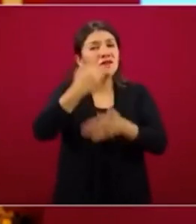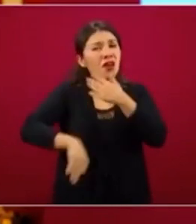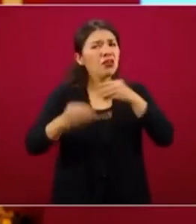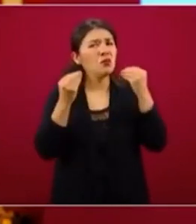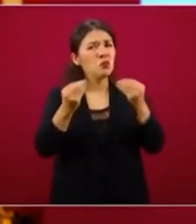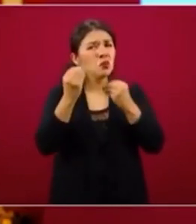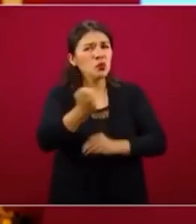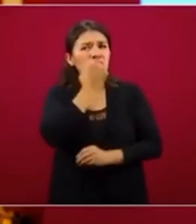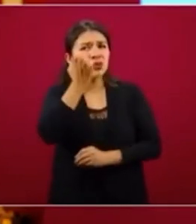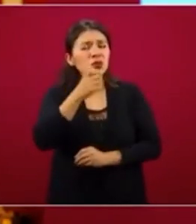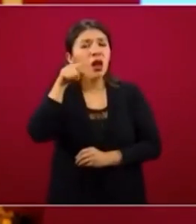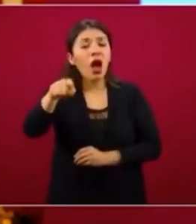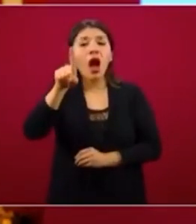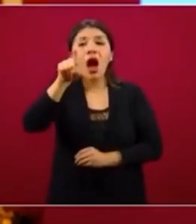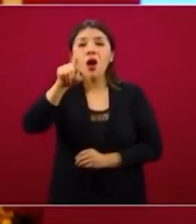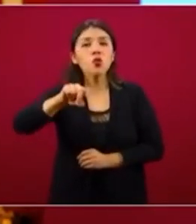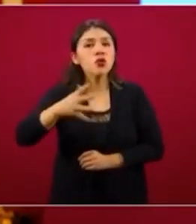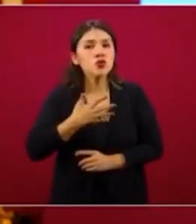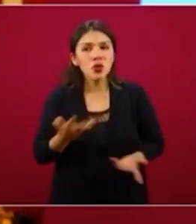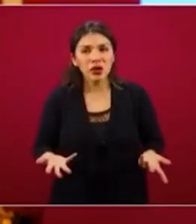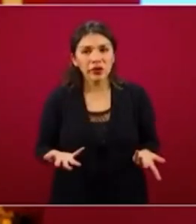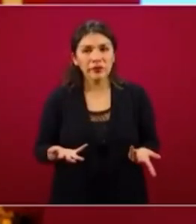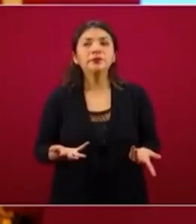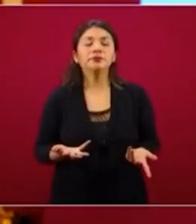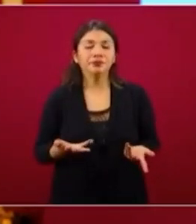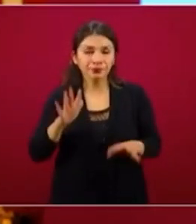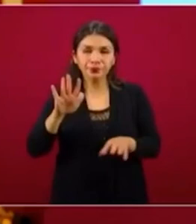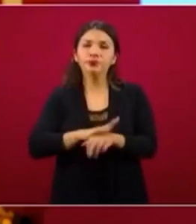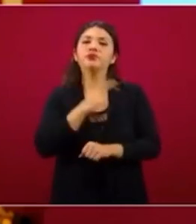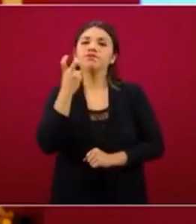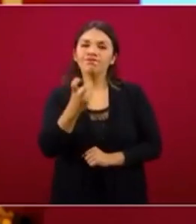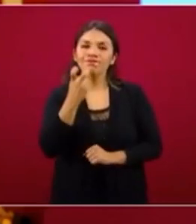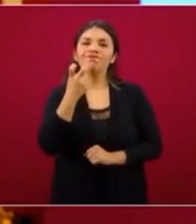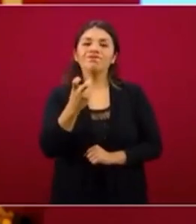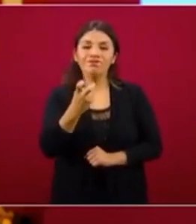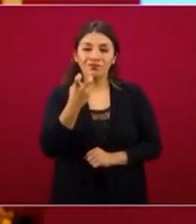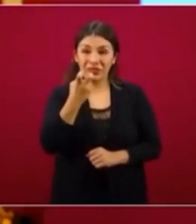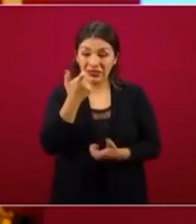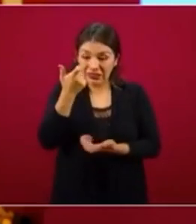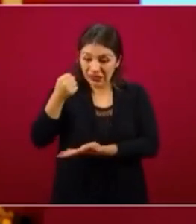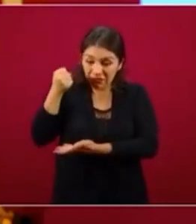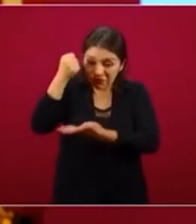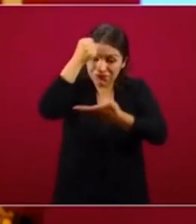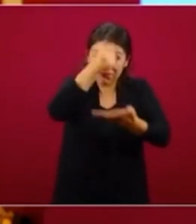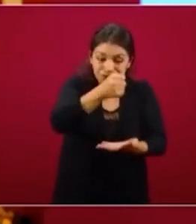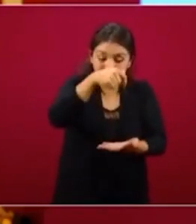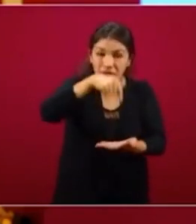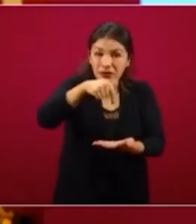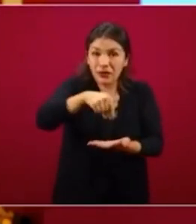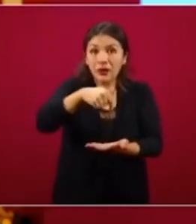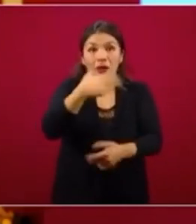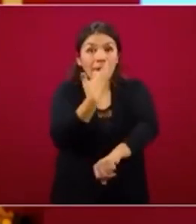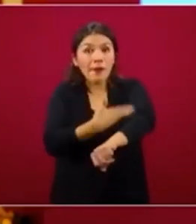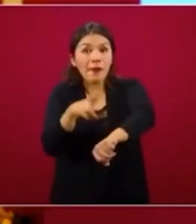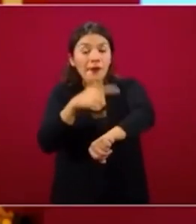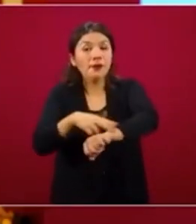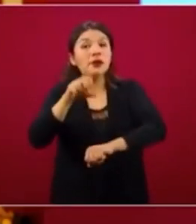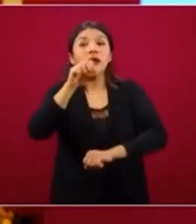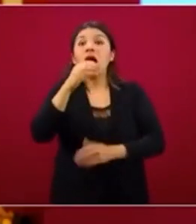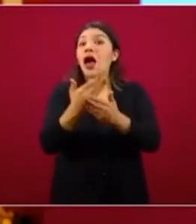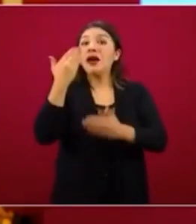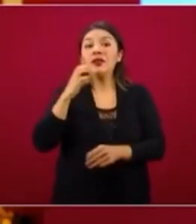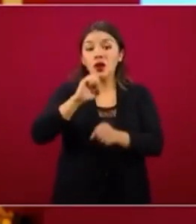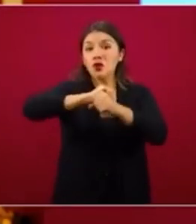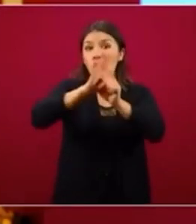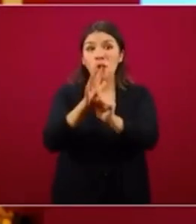mucho en estas escuelas es el agua, por lo cual esta inversión que se había hecho sin COVID-19,